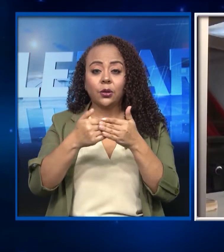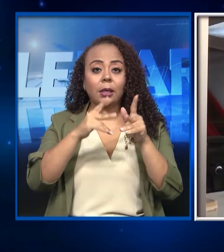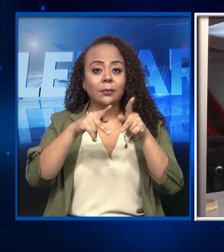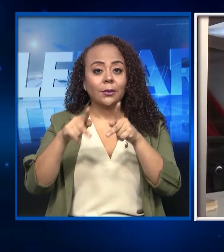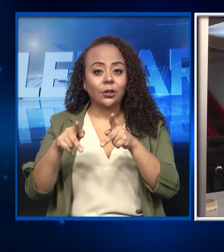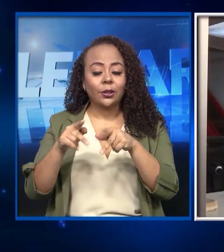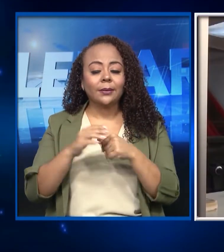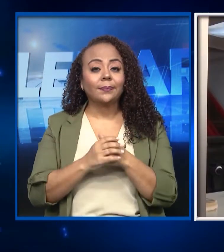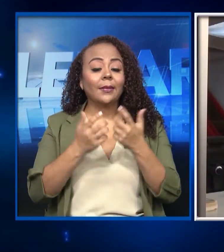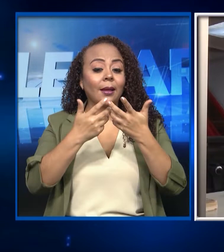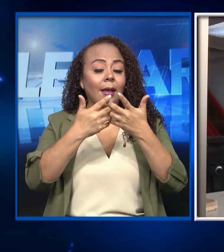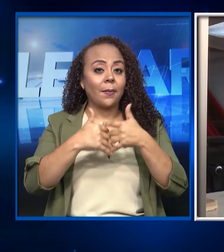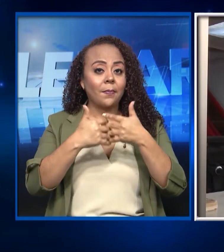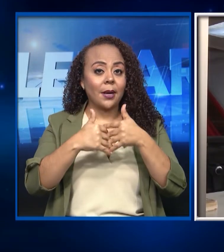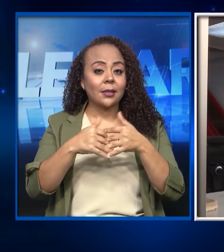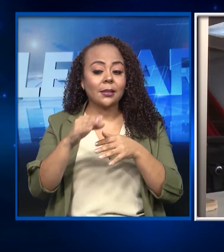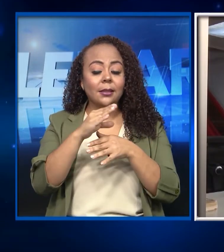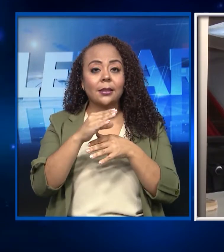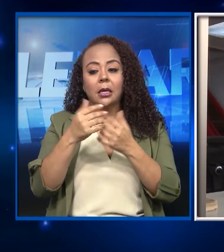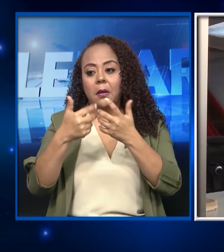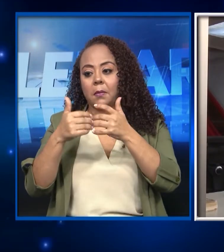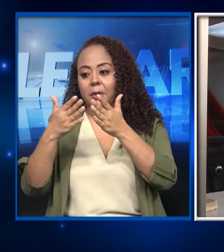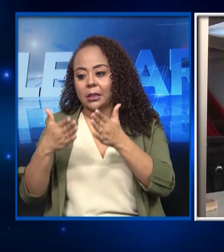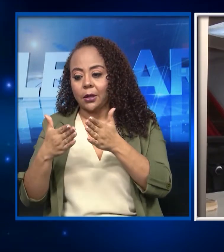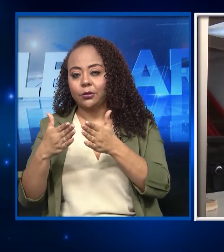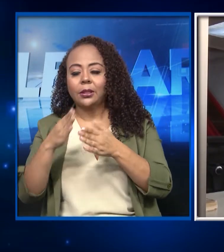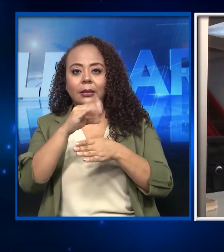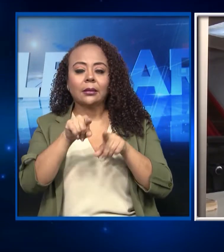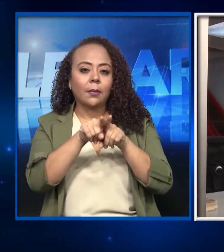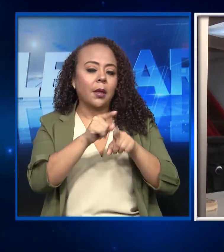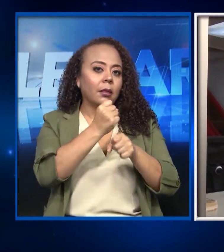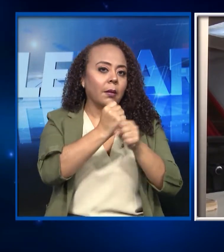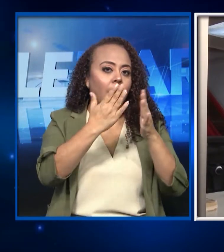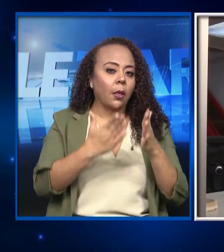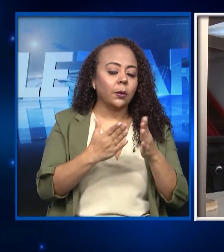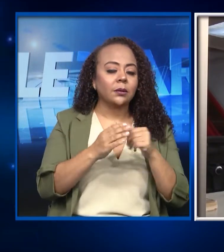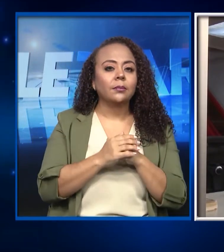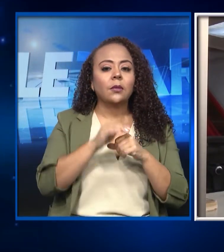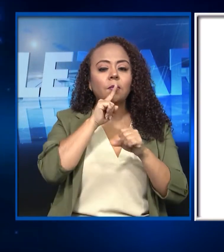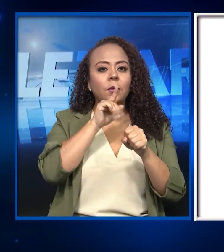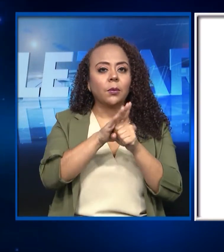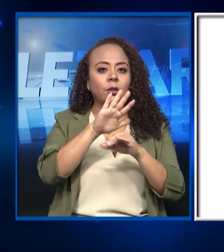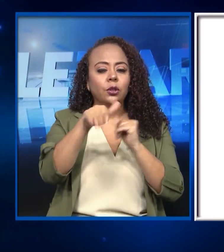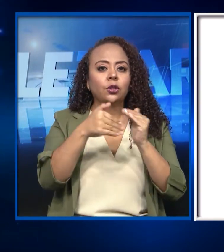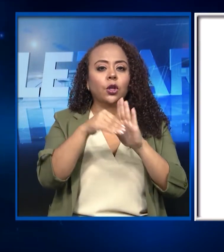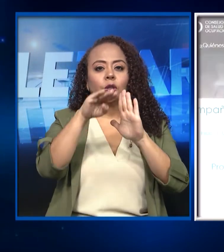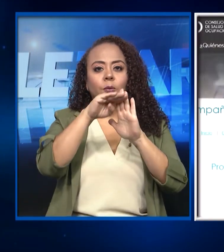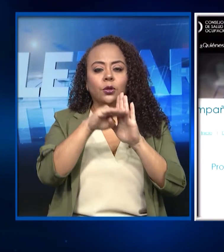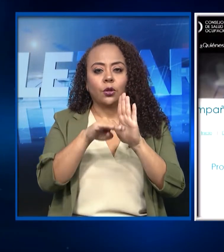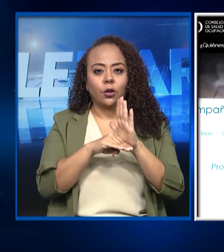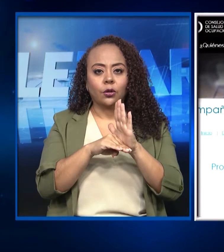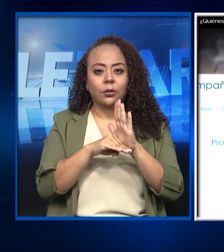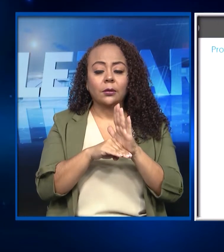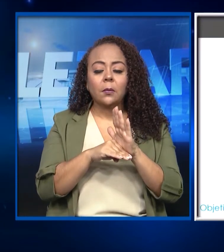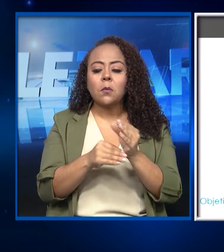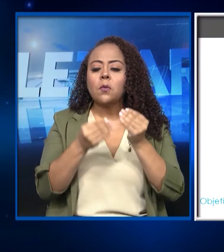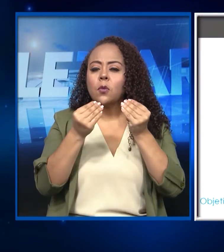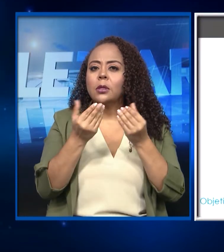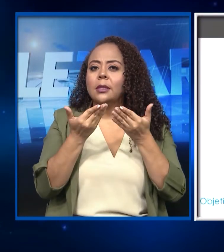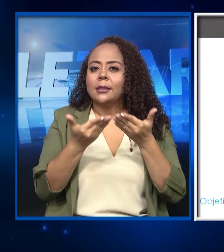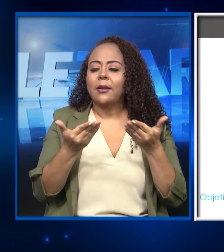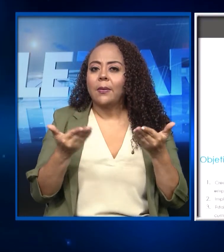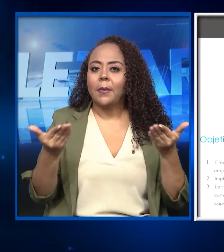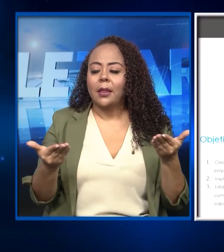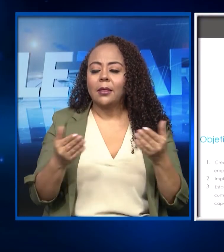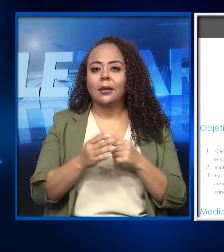tanto a las empresas o los empresarios como a los trabajadores, en el cumplimiento de los protocolos. Y hay una gran cantidad de herramientas que están